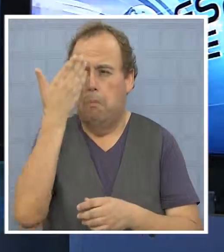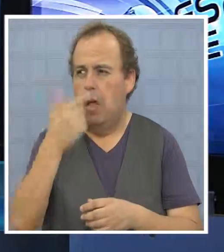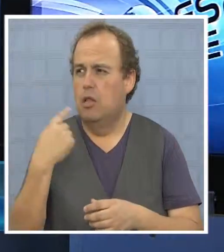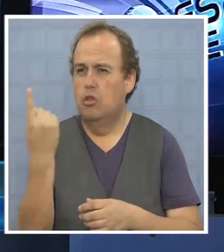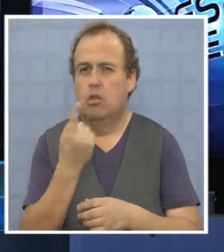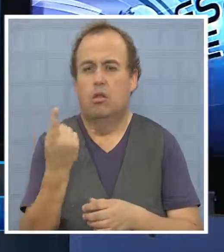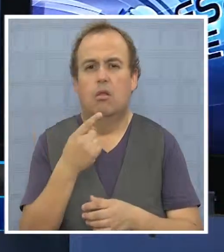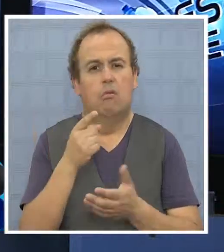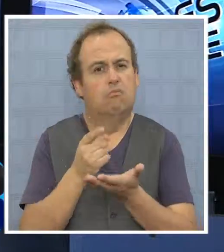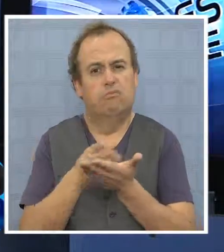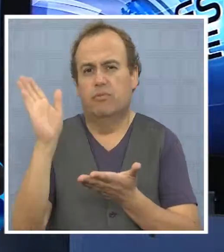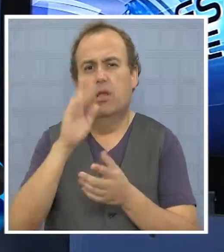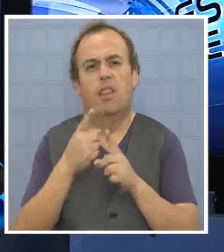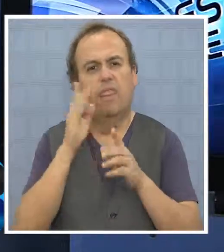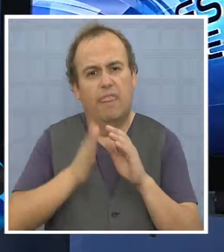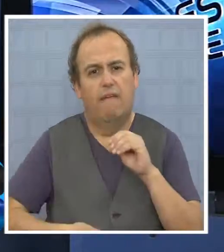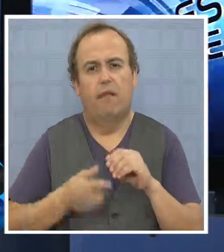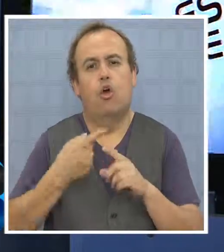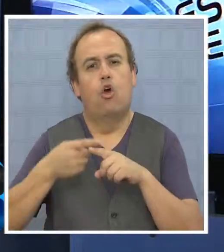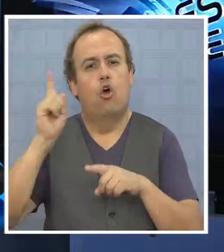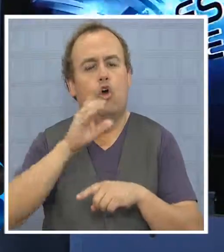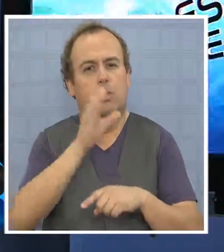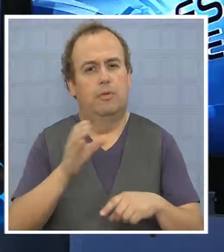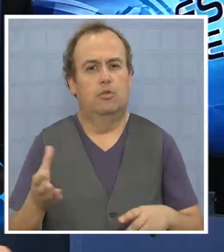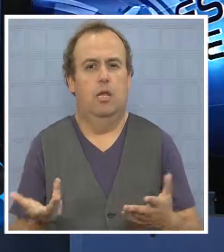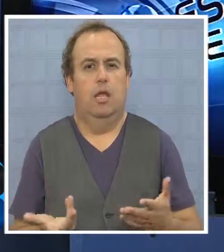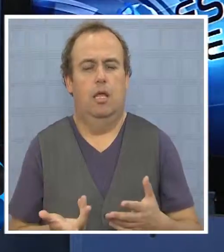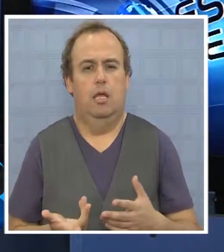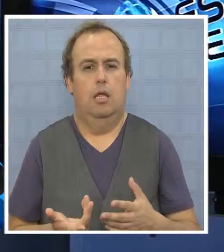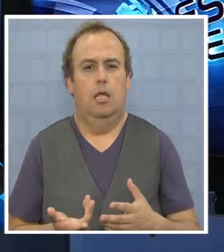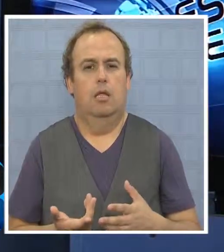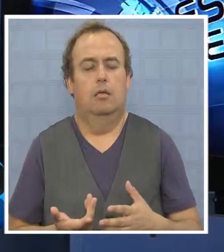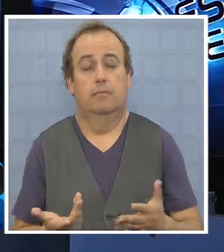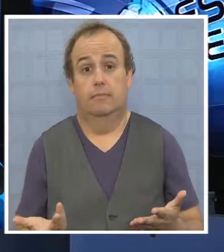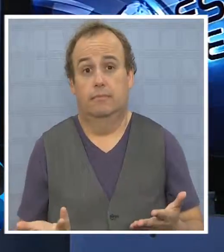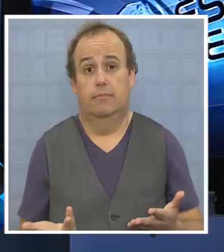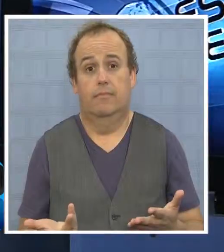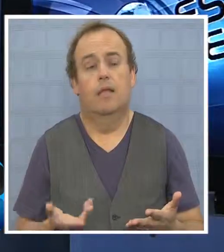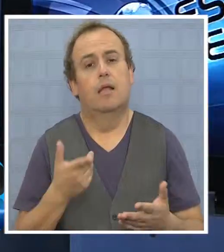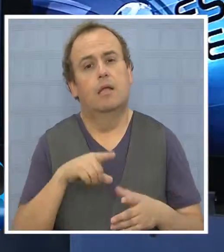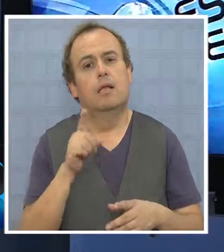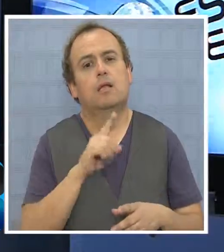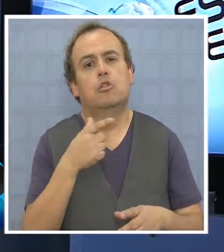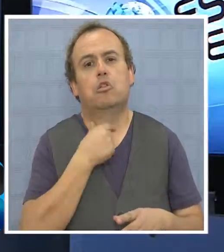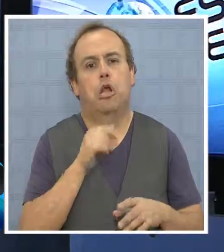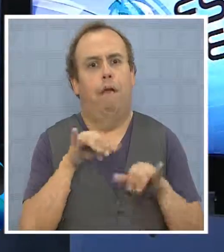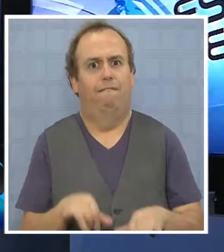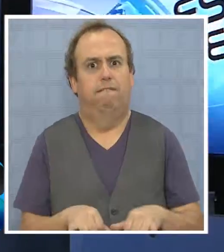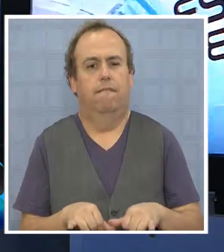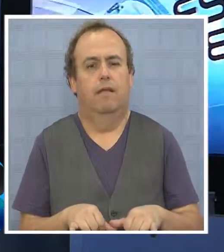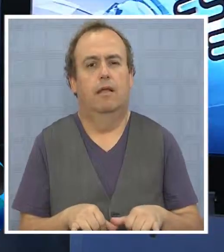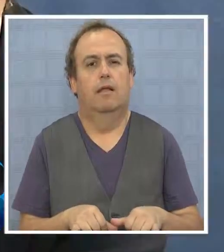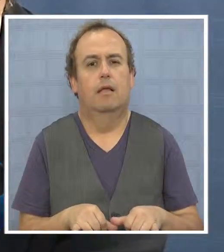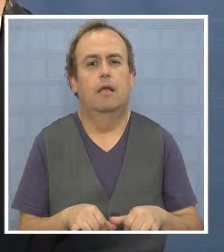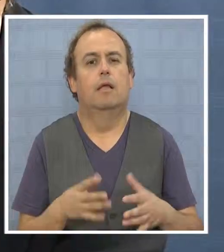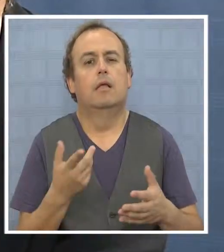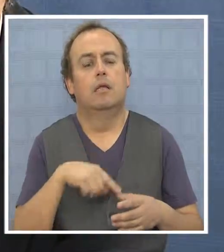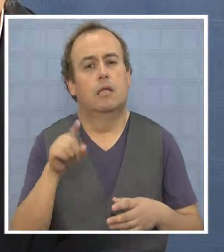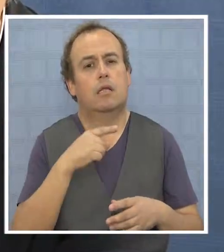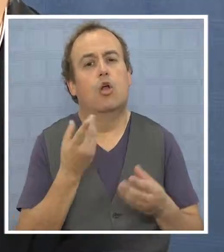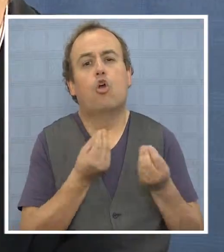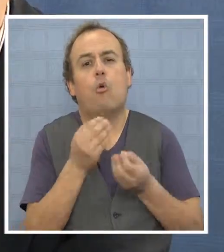segundo piso, y resulta que tú estás marcando mal, esa persona debería hace rato haber partido, agarraba las maletas y mandarse a cambiar. ¿No es cierto? Pero bueno, no se han querido ir.